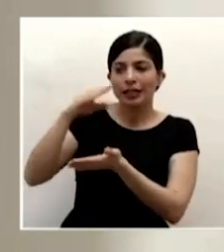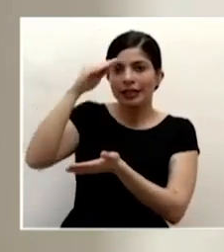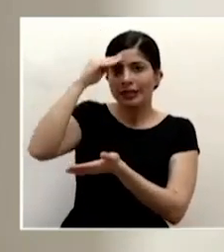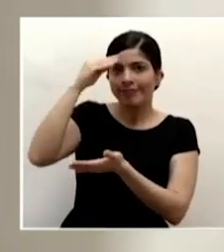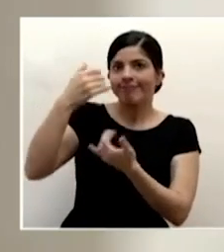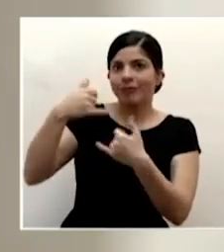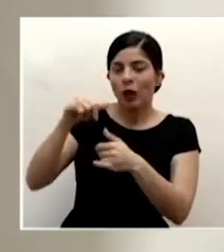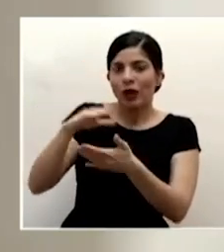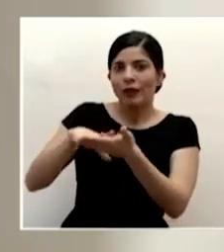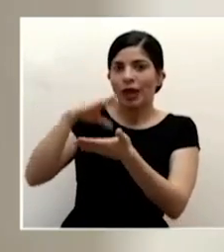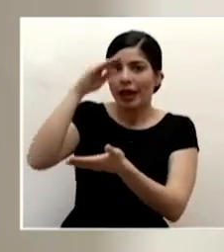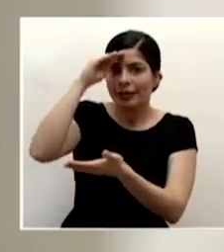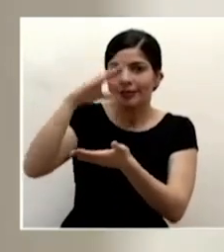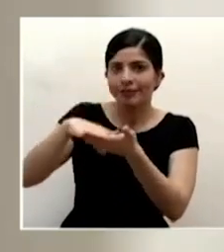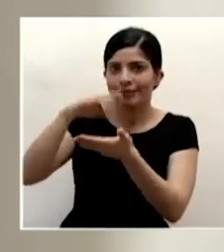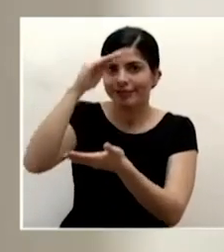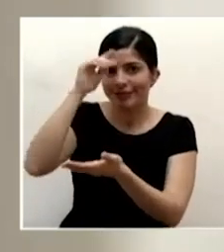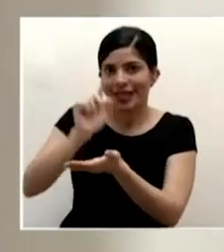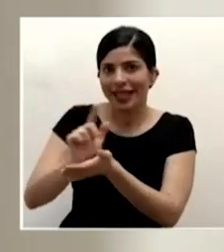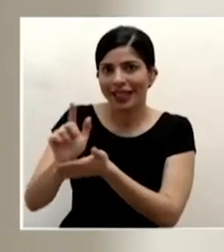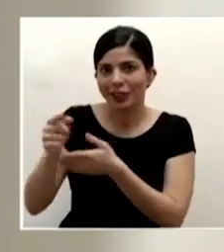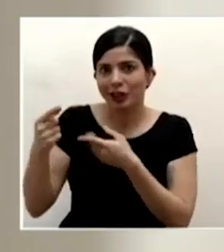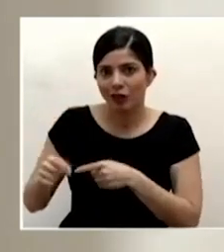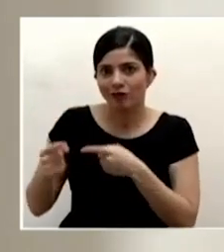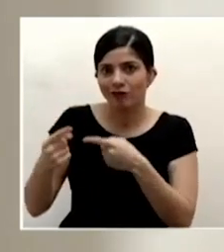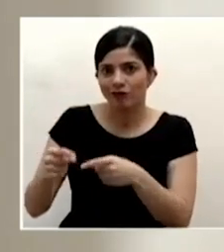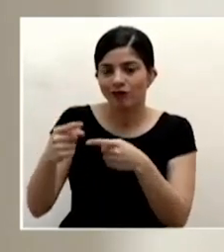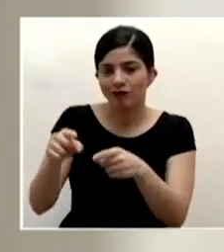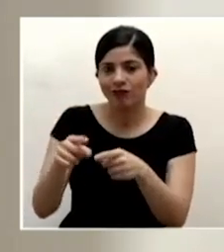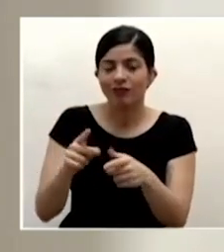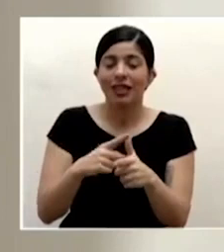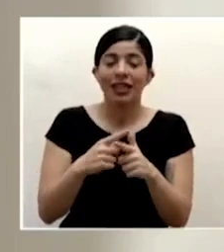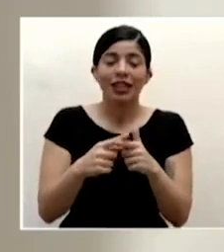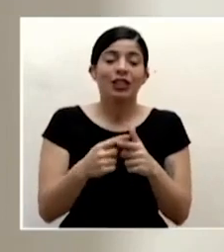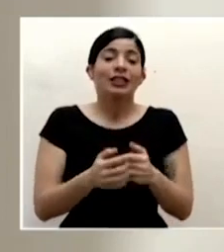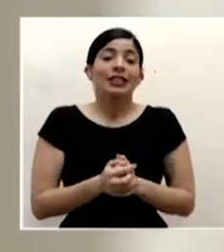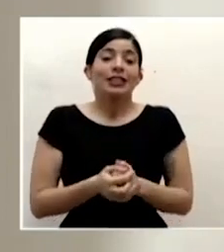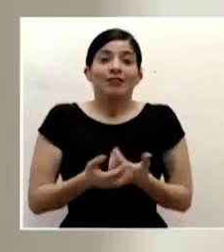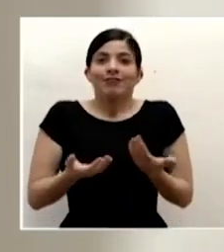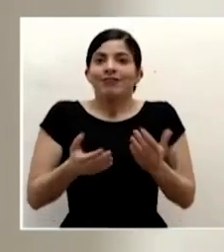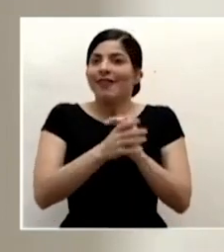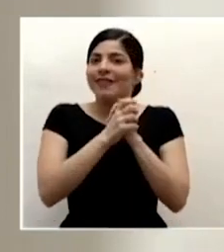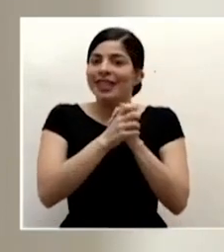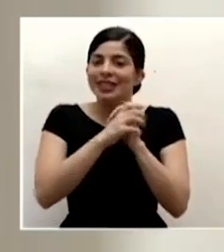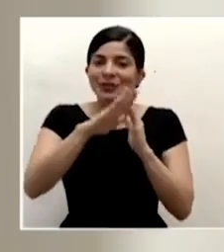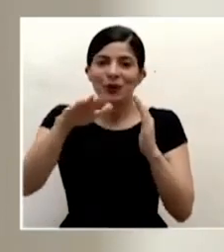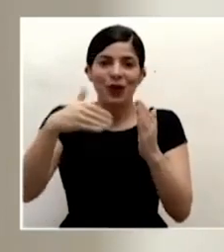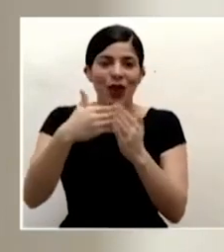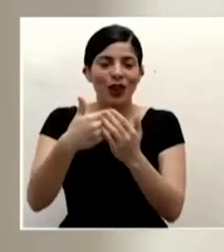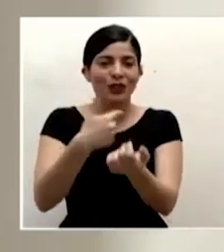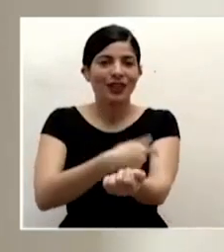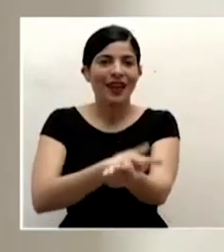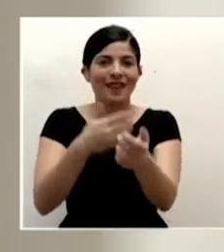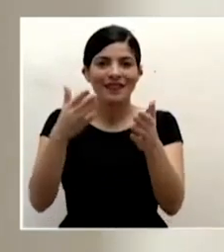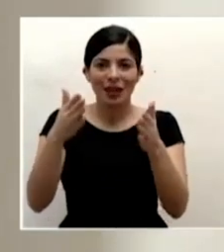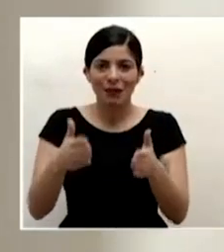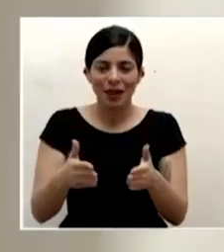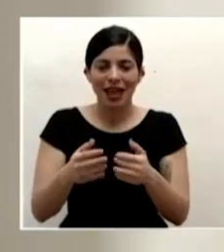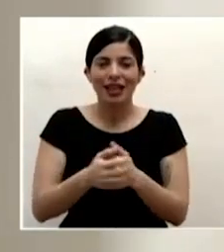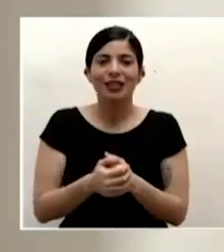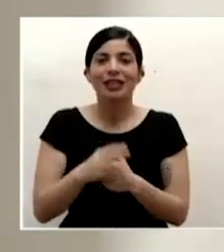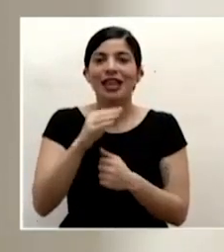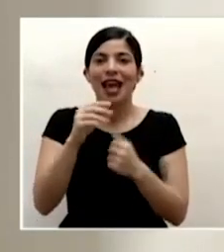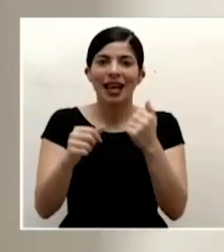así que felicitamos a todos los enfermeros enfermeras y auxiliares de enfermería